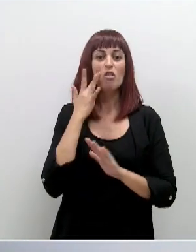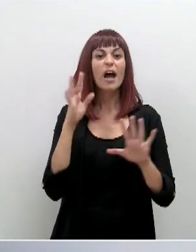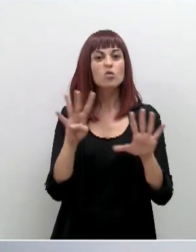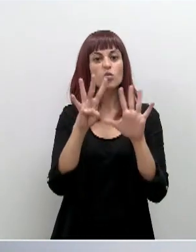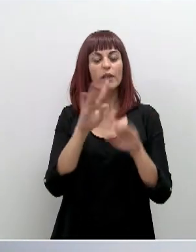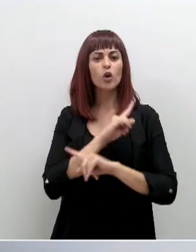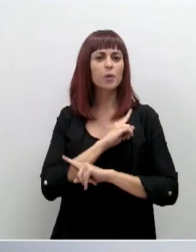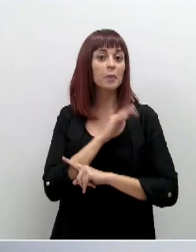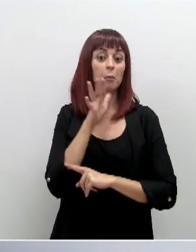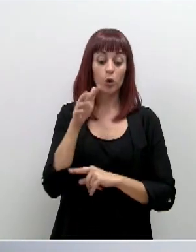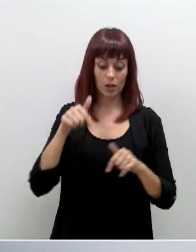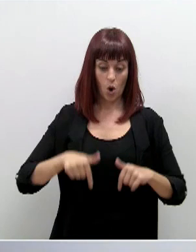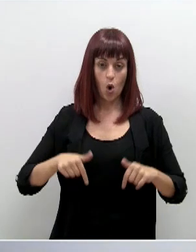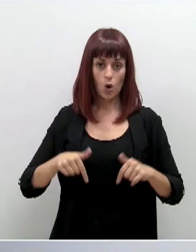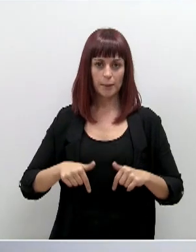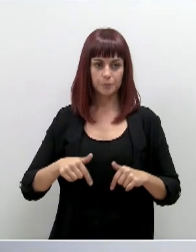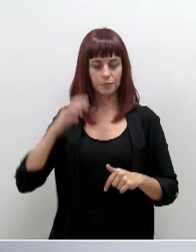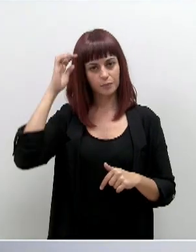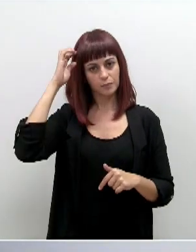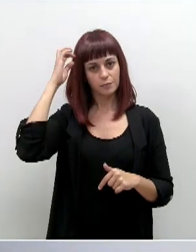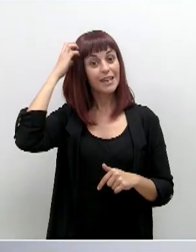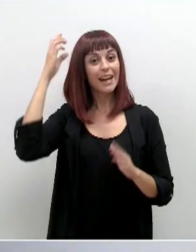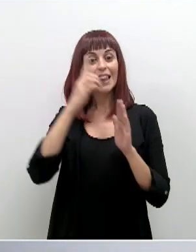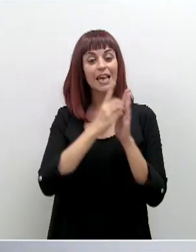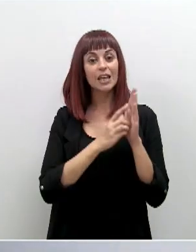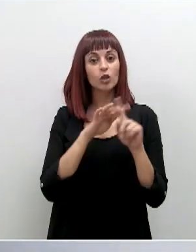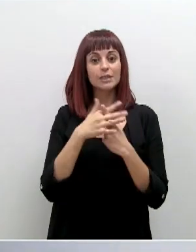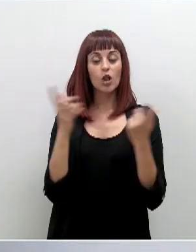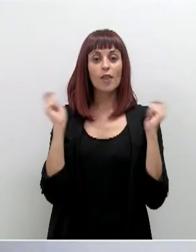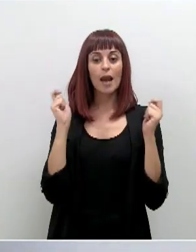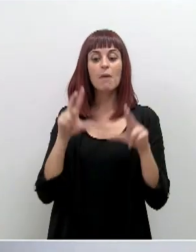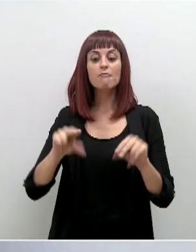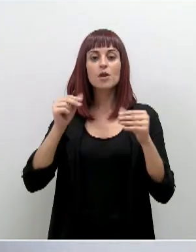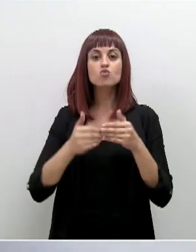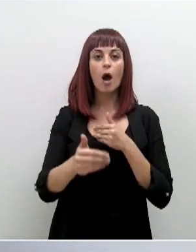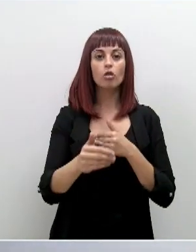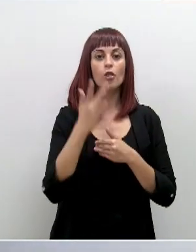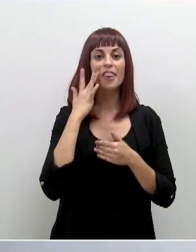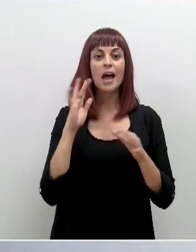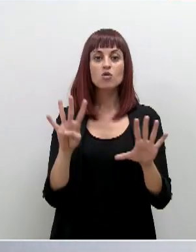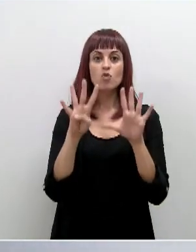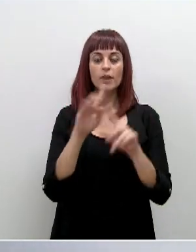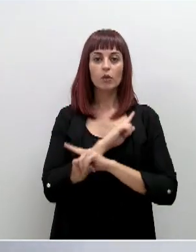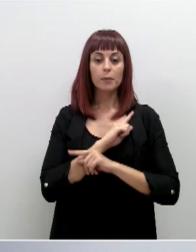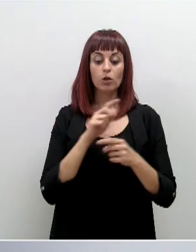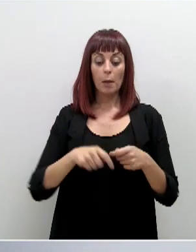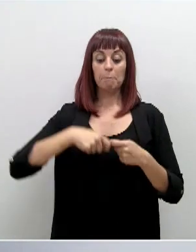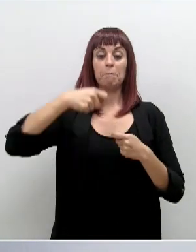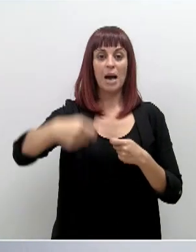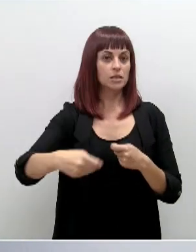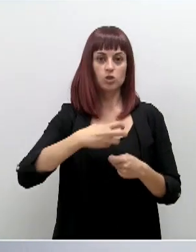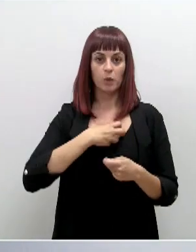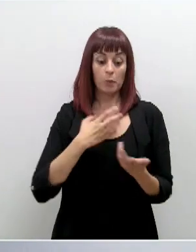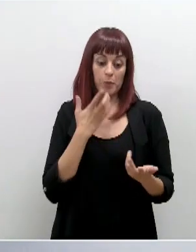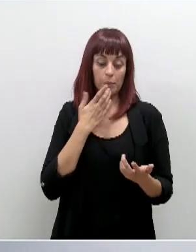porque, a día de hoy, el Real Decreto de Estado de Alarma termina el 9 de noviembre. Por tanto, no podemos hacerlo más allá. Pero si